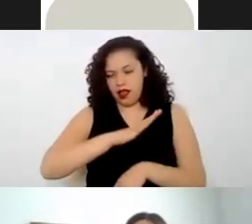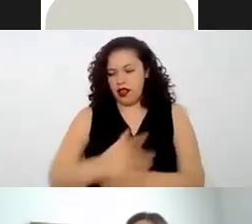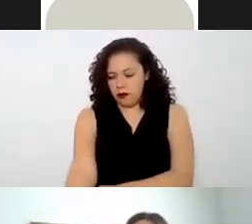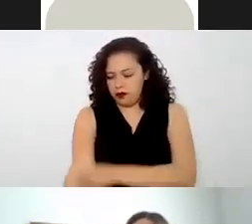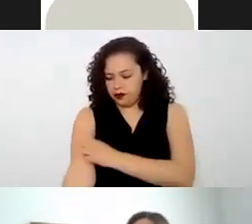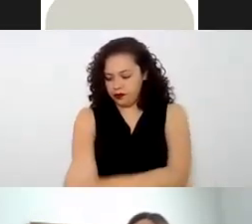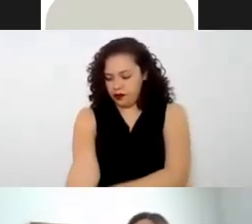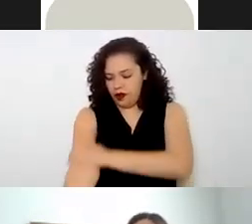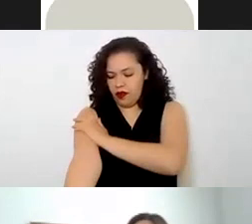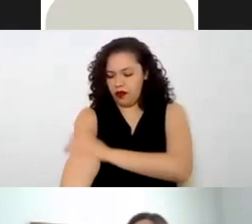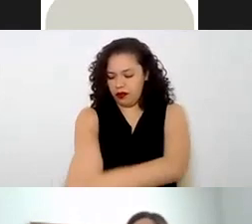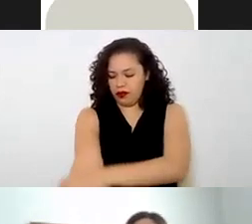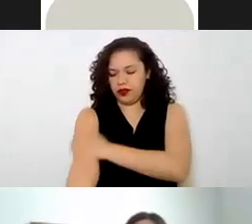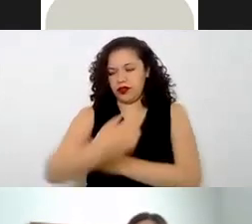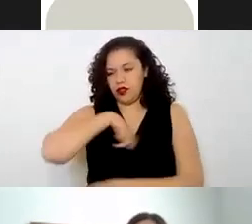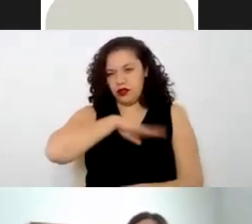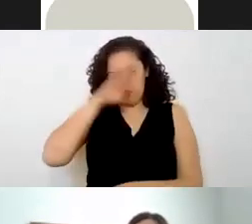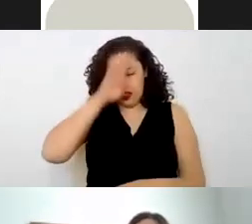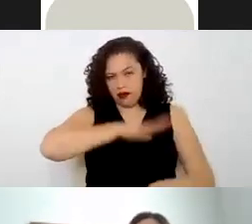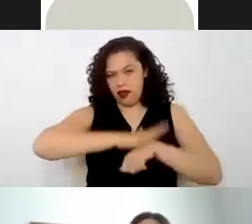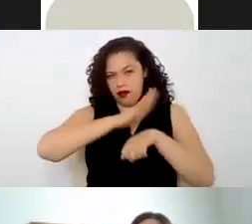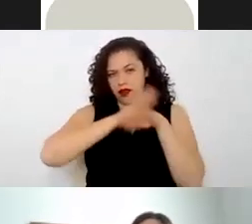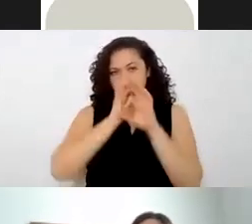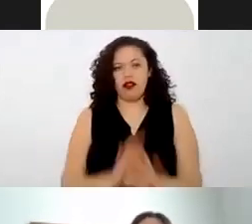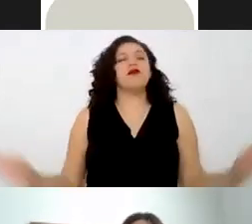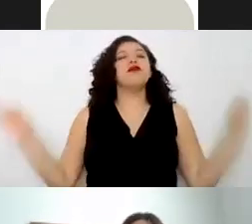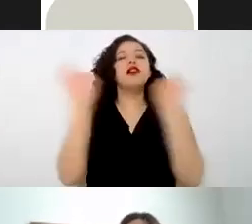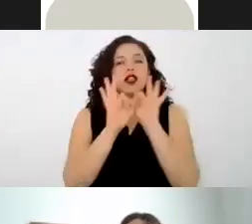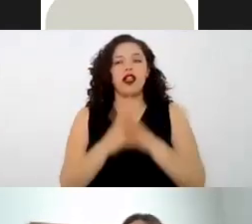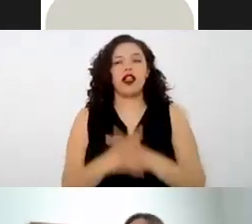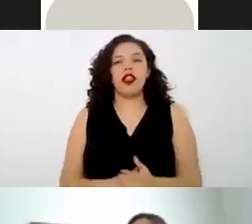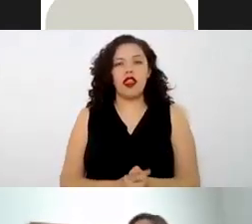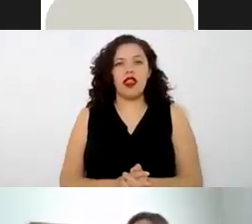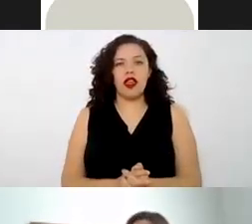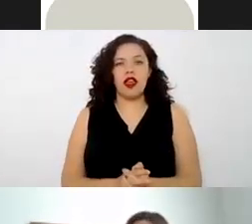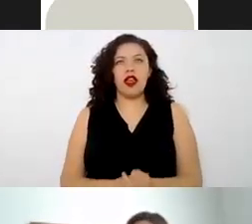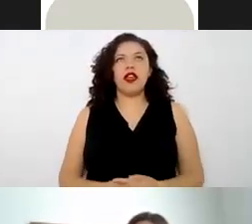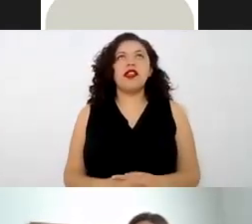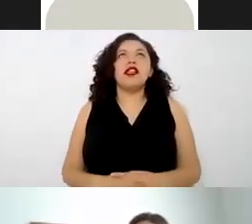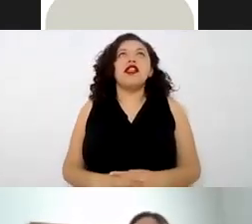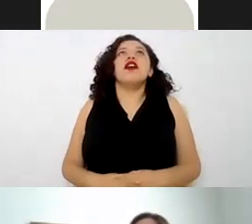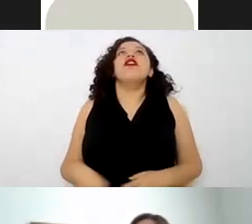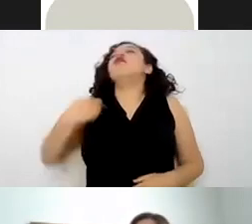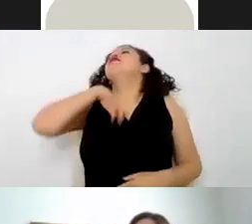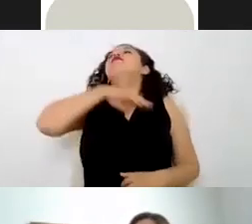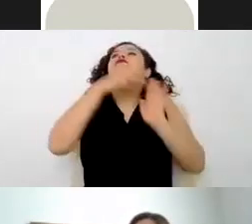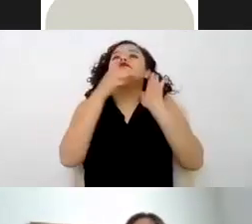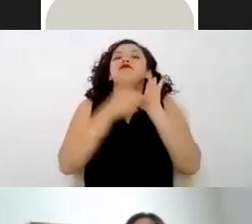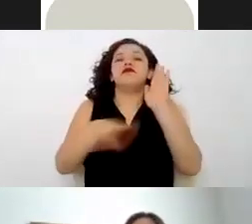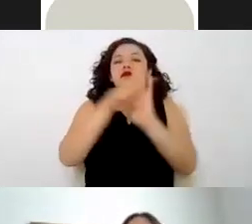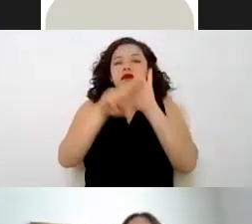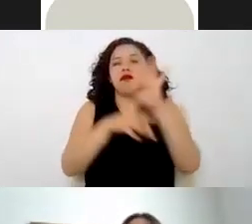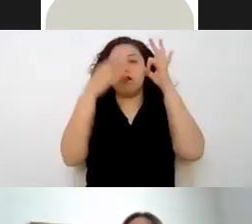consideramos parte de las más importantes como tener reglamentos y normas oficiales